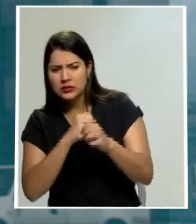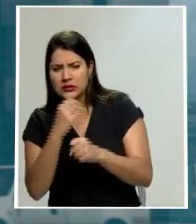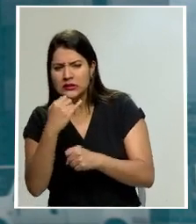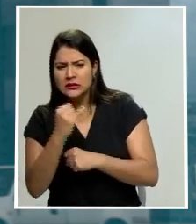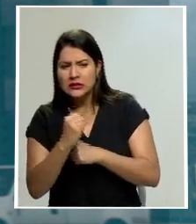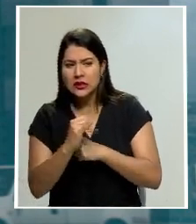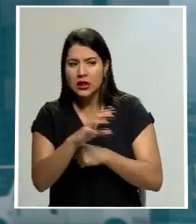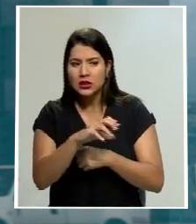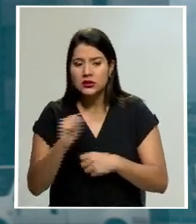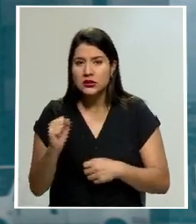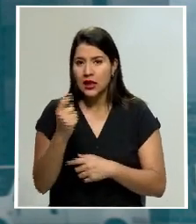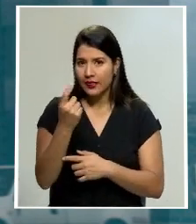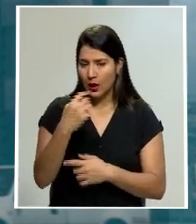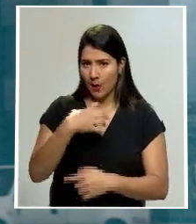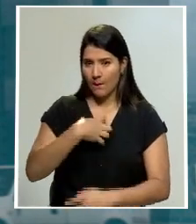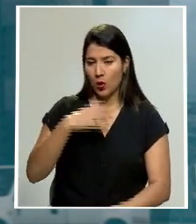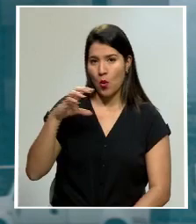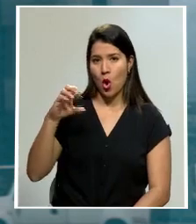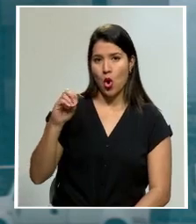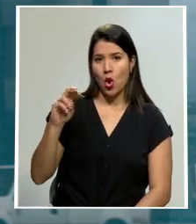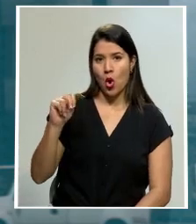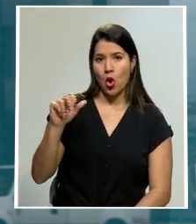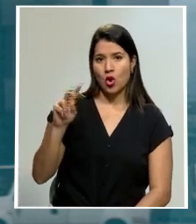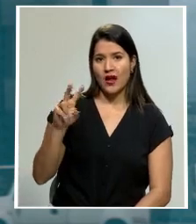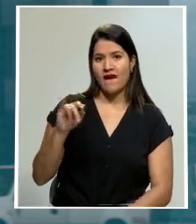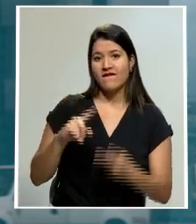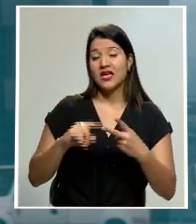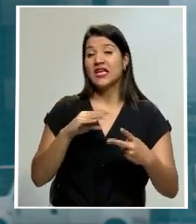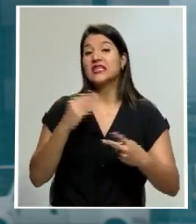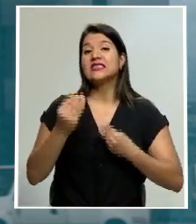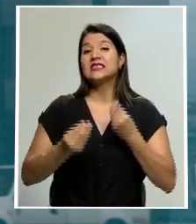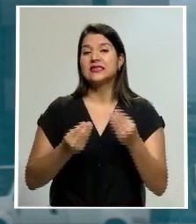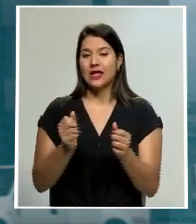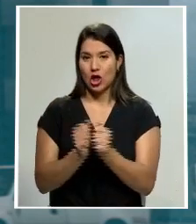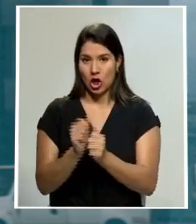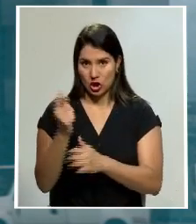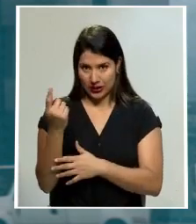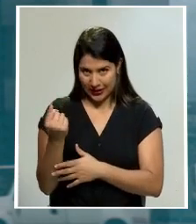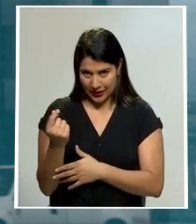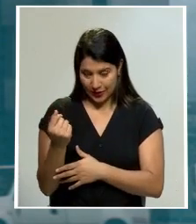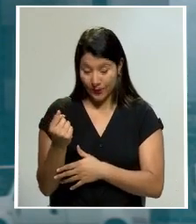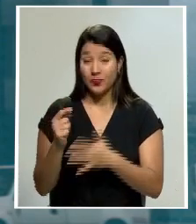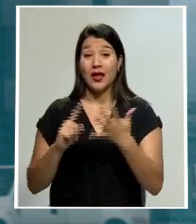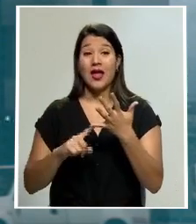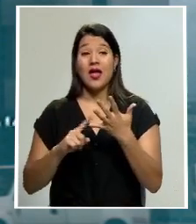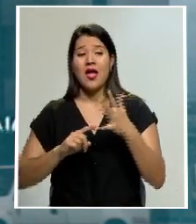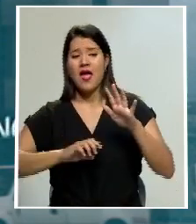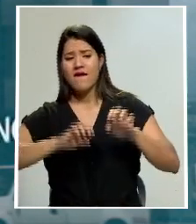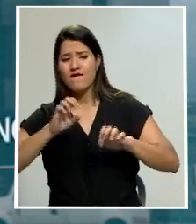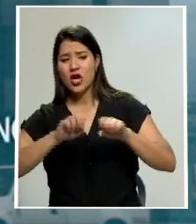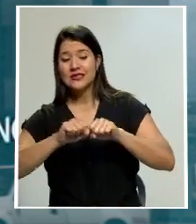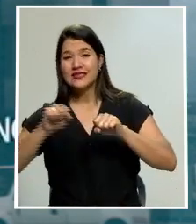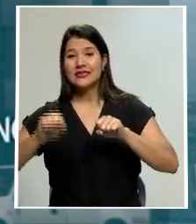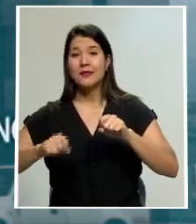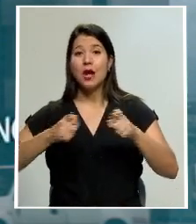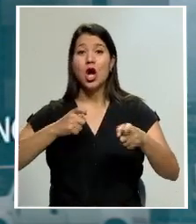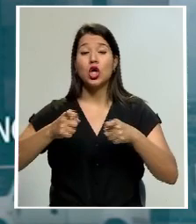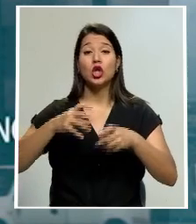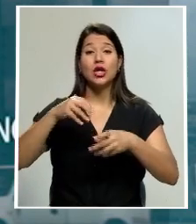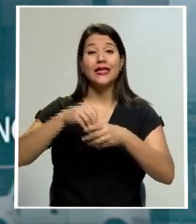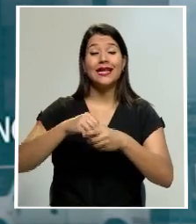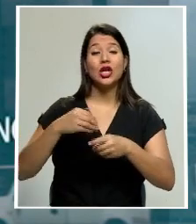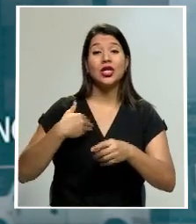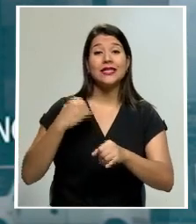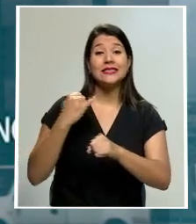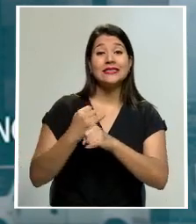el modus operandi y presunto destino final de los recursos. El Consejo evaluará el sistema de control interno institucional para detectar